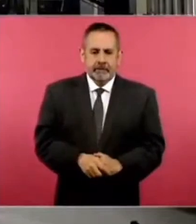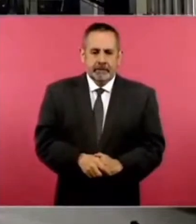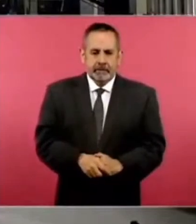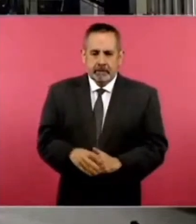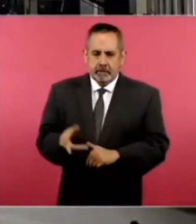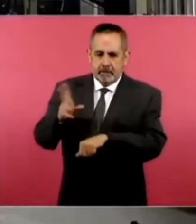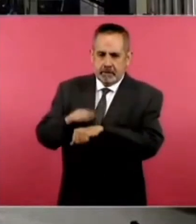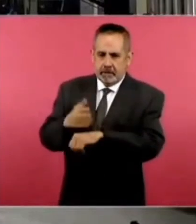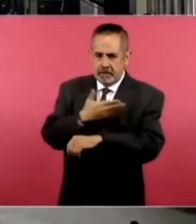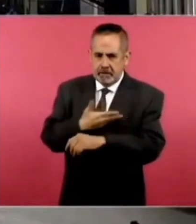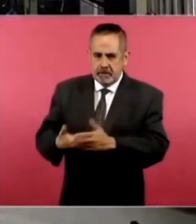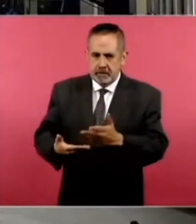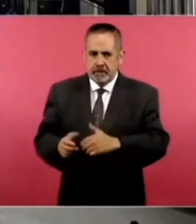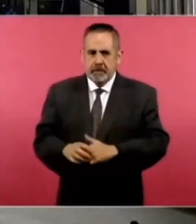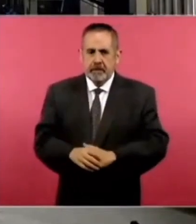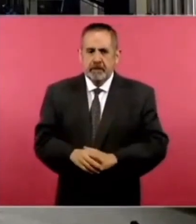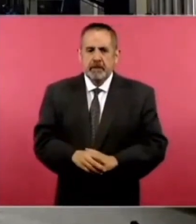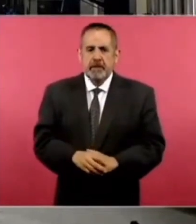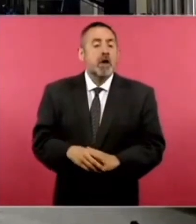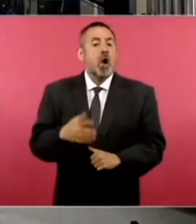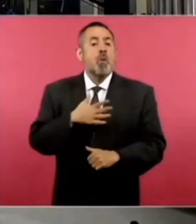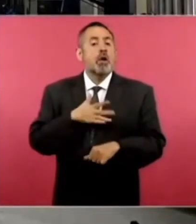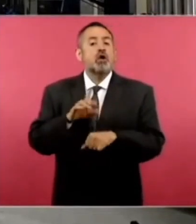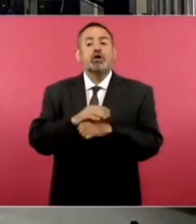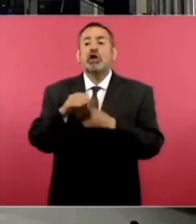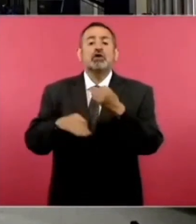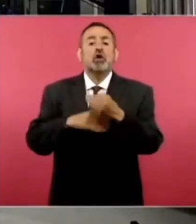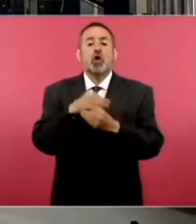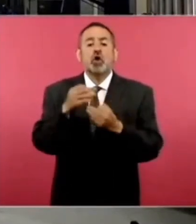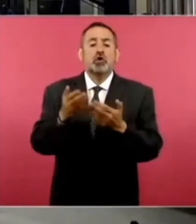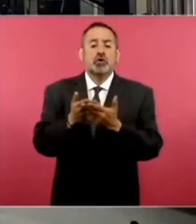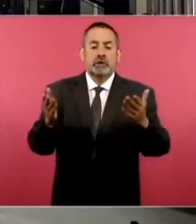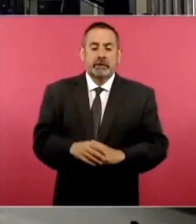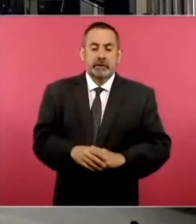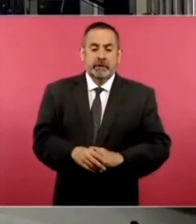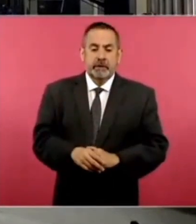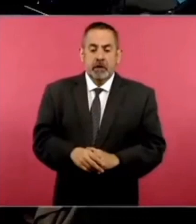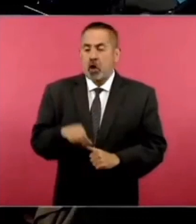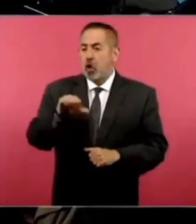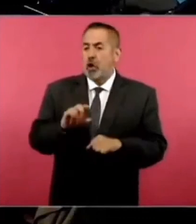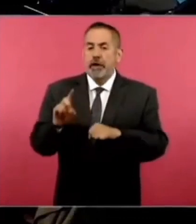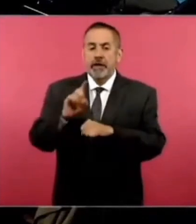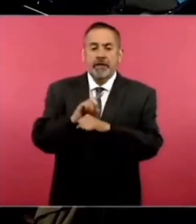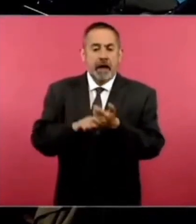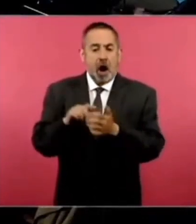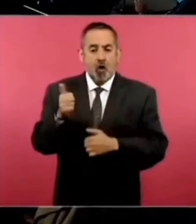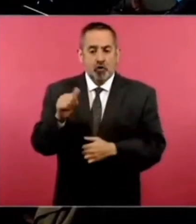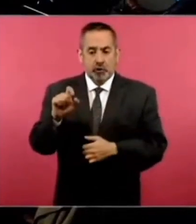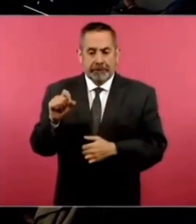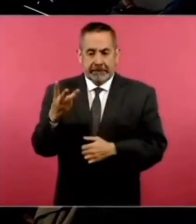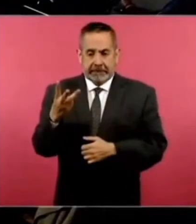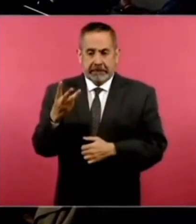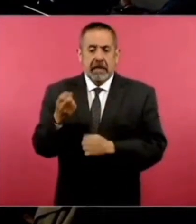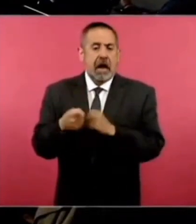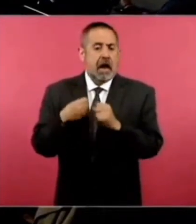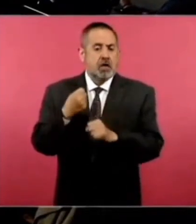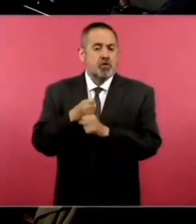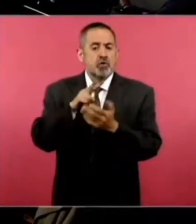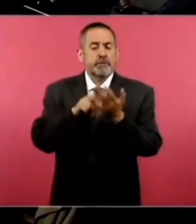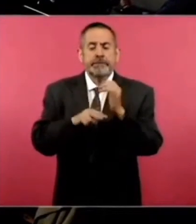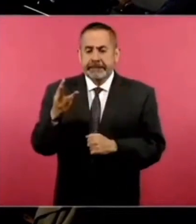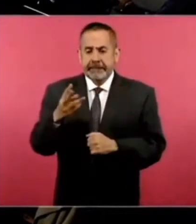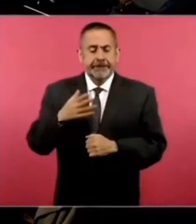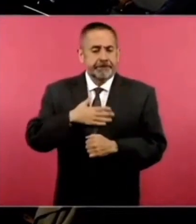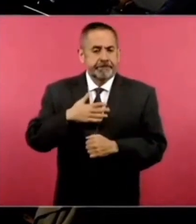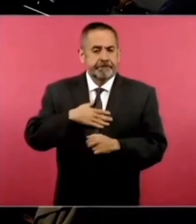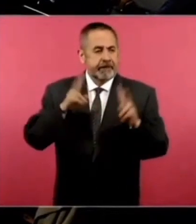Con su permiso, señor presidente. Buenos días a todas, a todos. Hoy es 23 de agosto de 2023 y